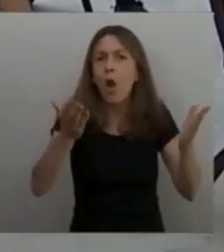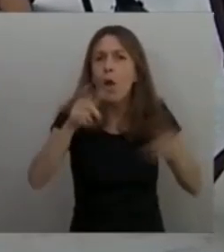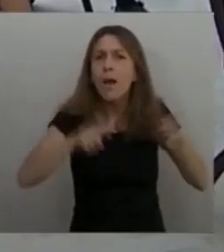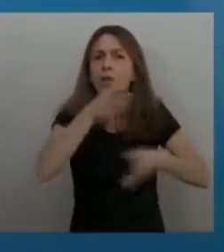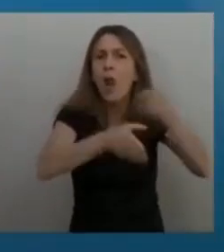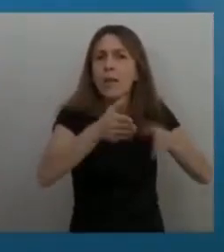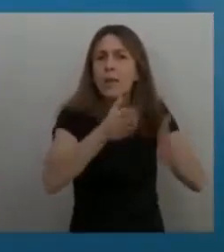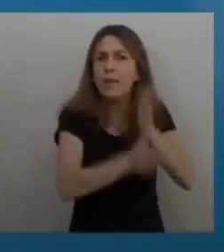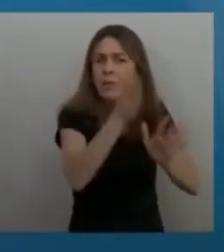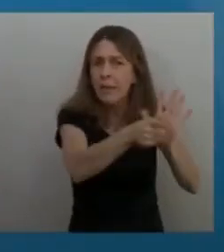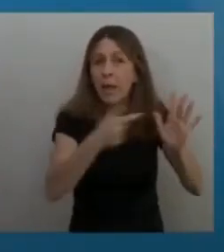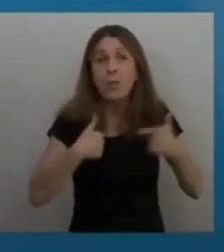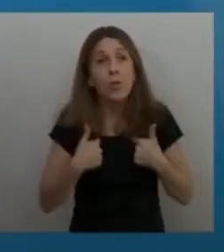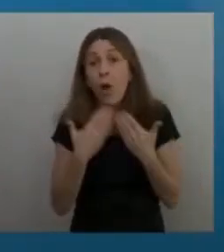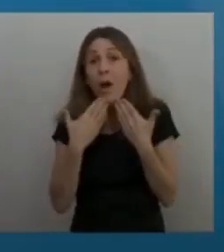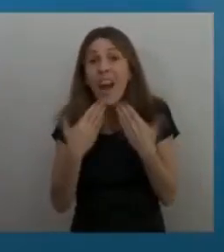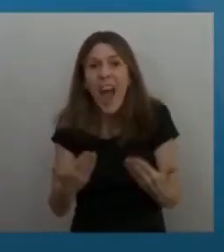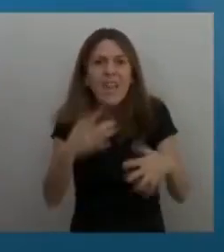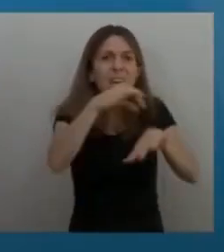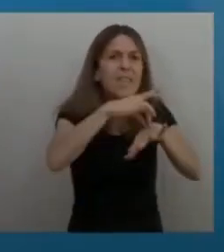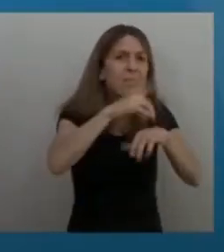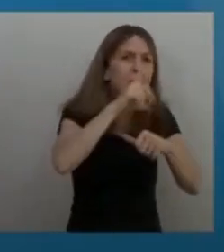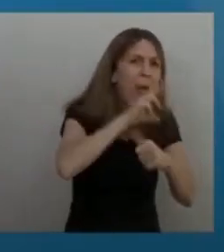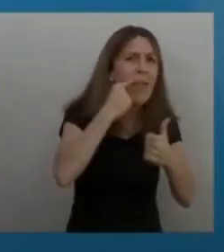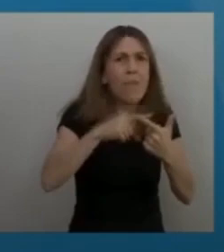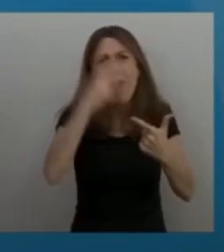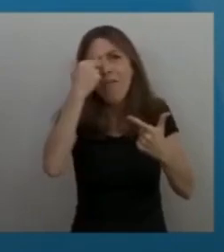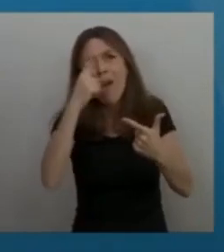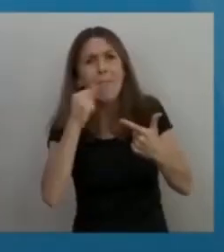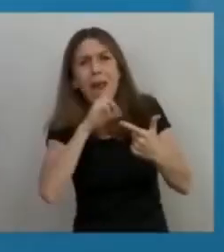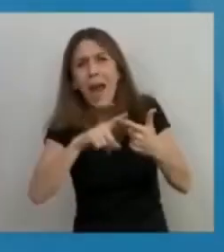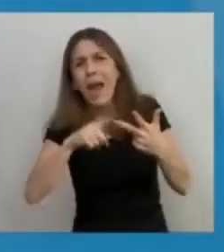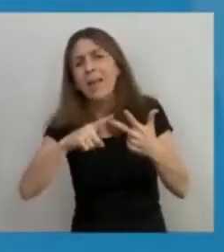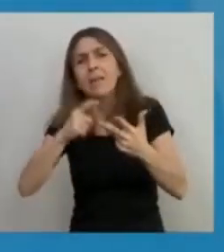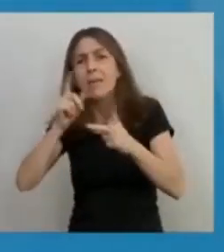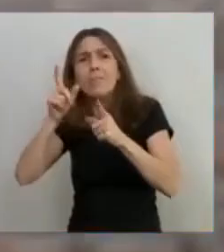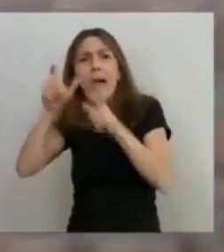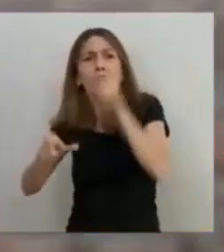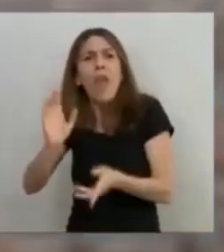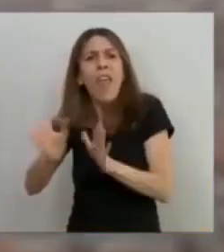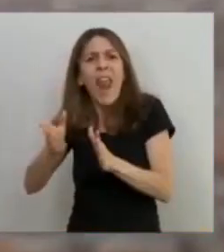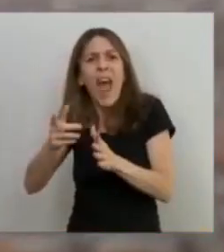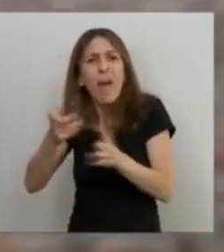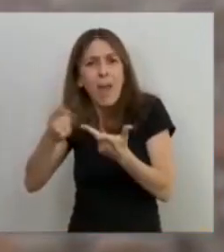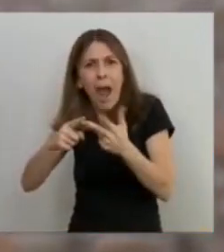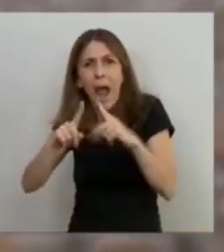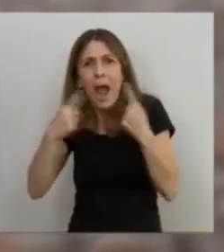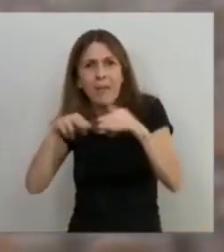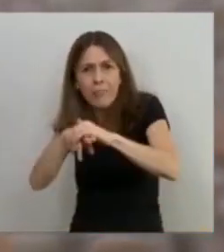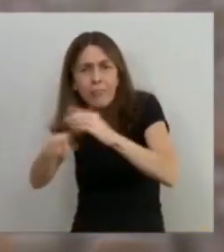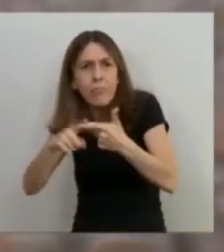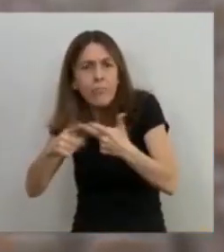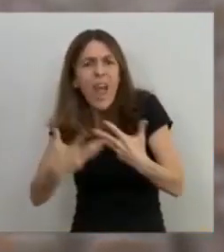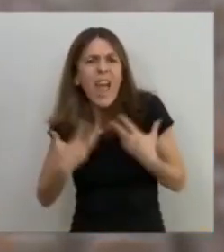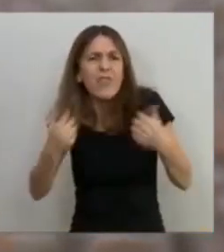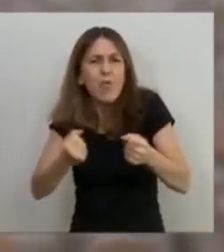Y quiero darles las gracias a cada médico, a cada médica, a cada enfermero, a cada enfermera, a cada terapista. El enorme esfuerzo que